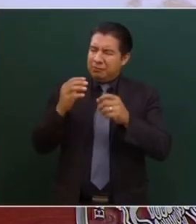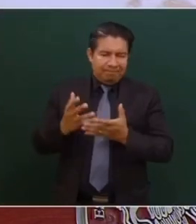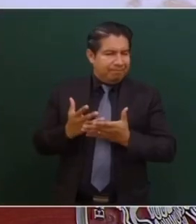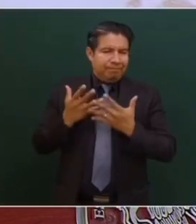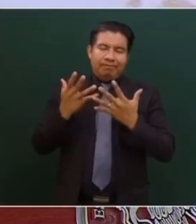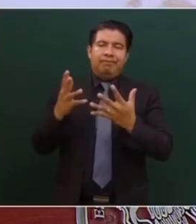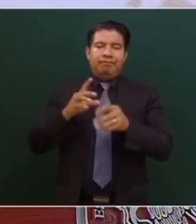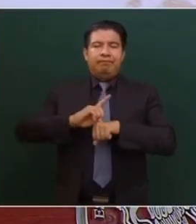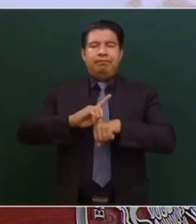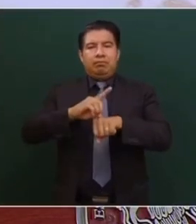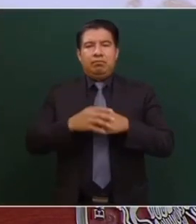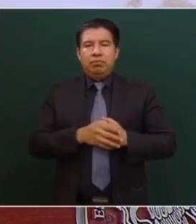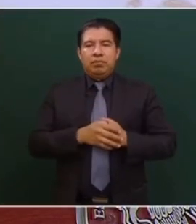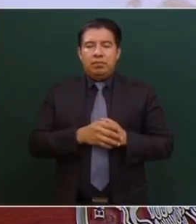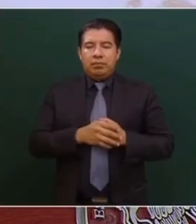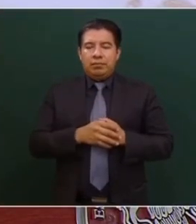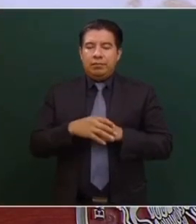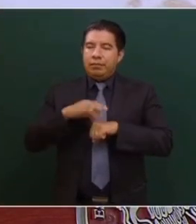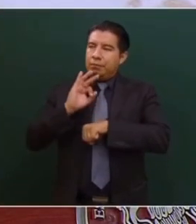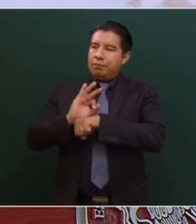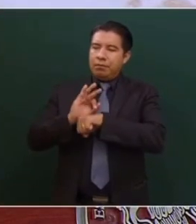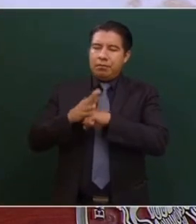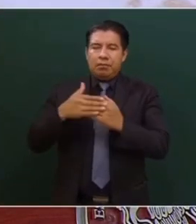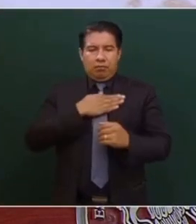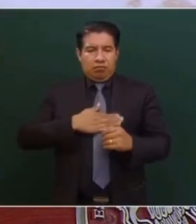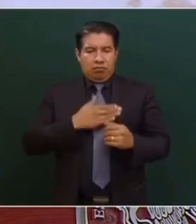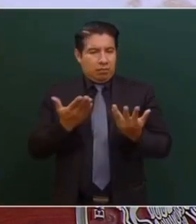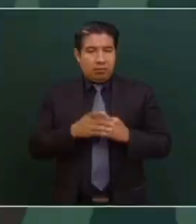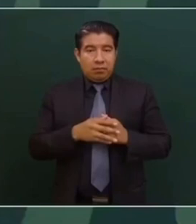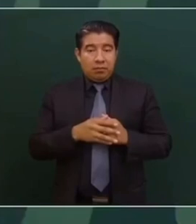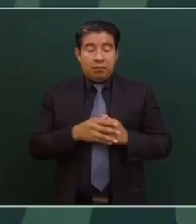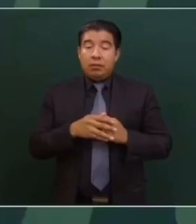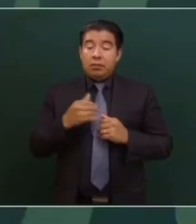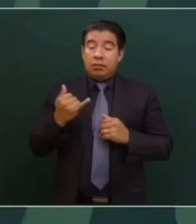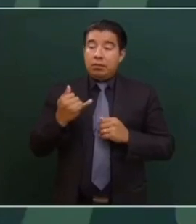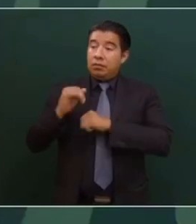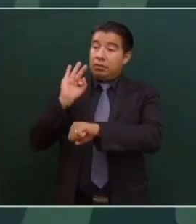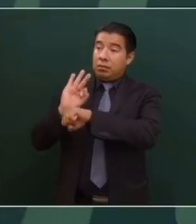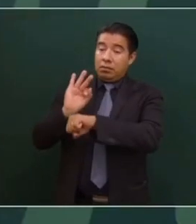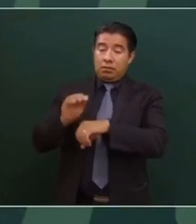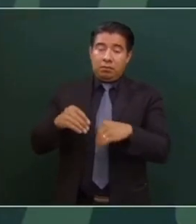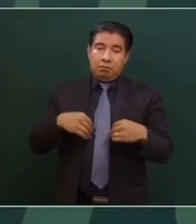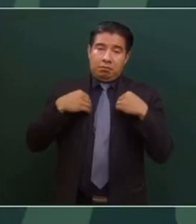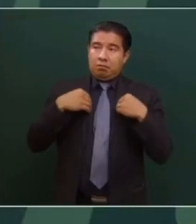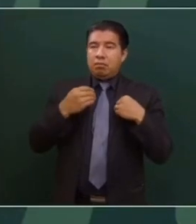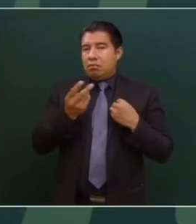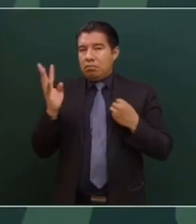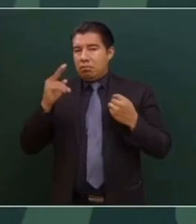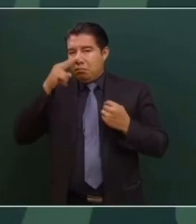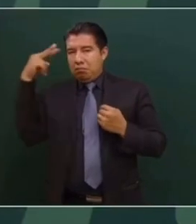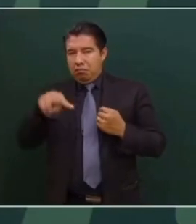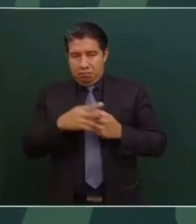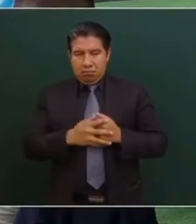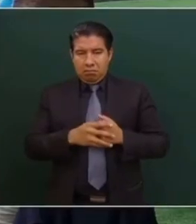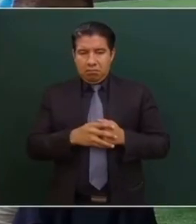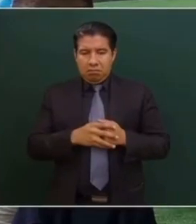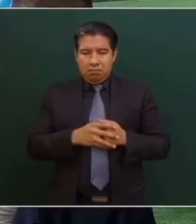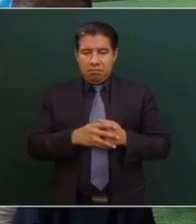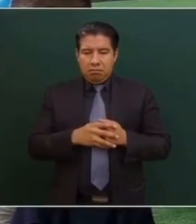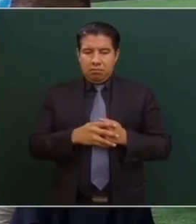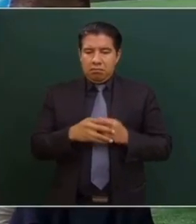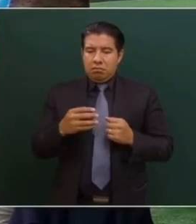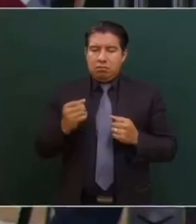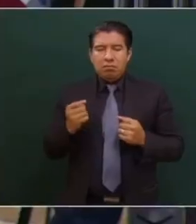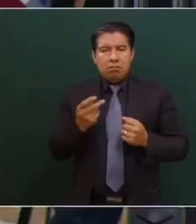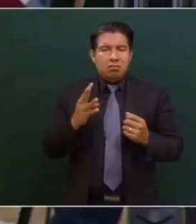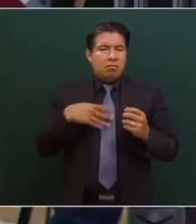a la causa de la justicia y a proteger la vida de los mexicanos. ¿No está fallando el mecanismo de